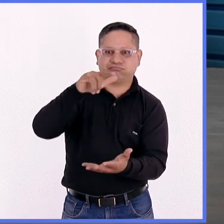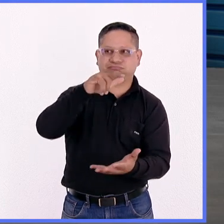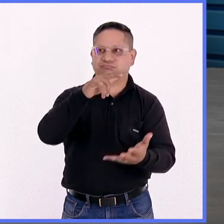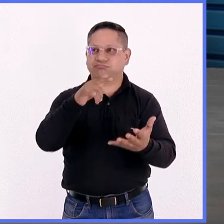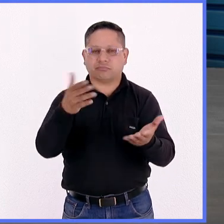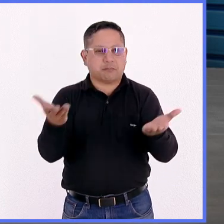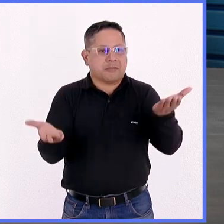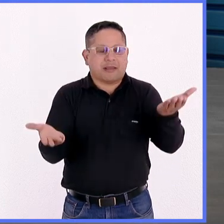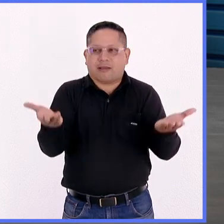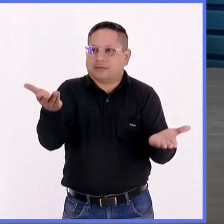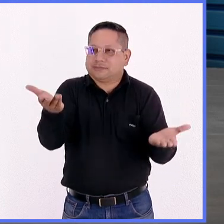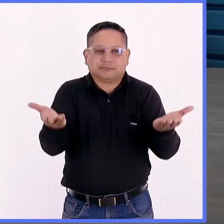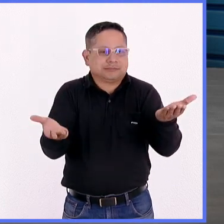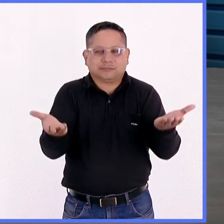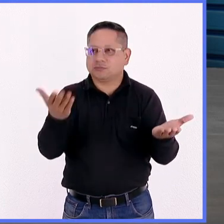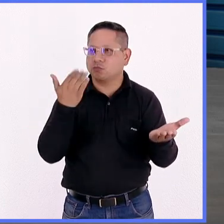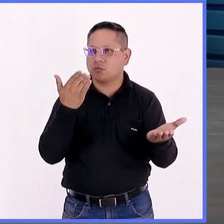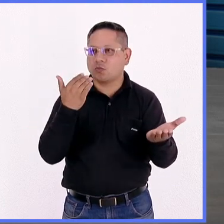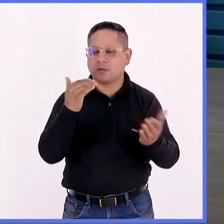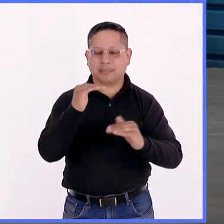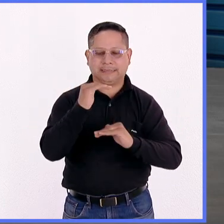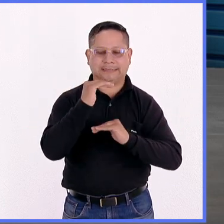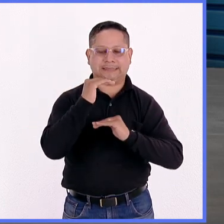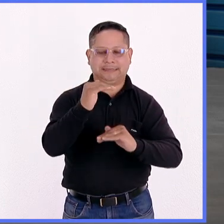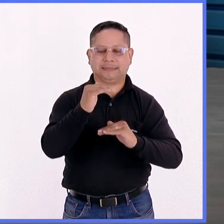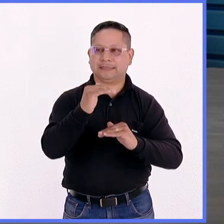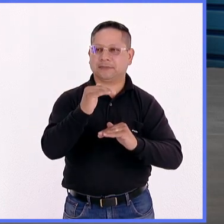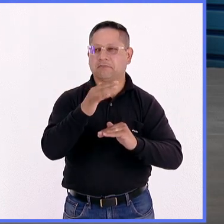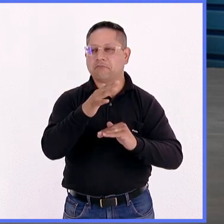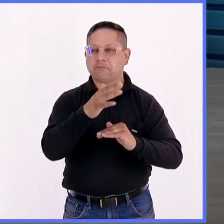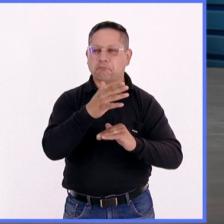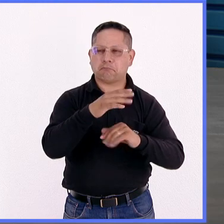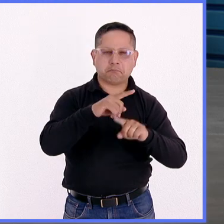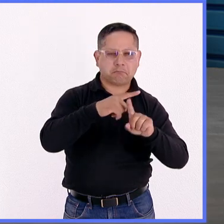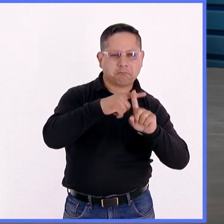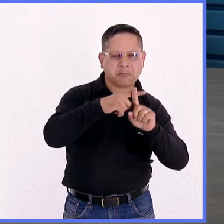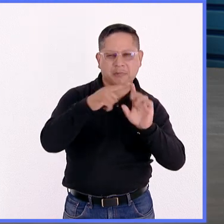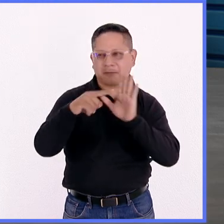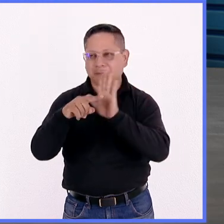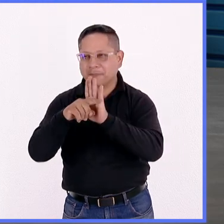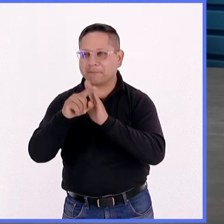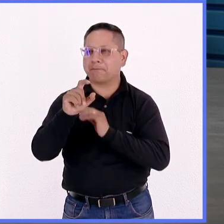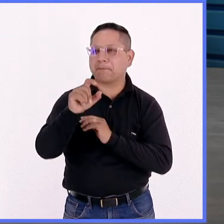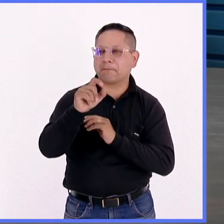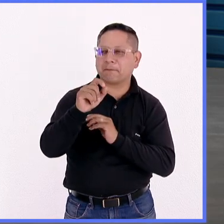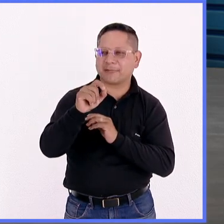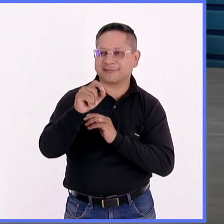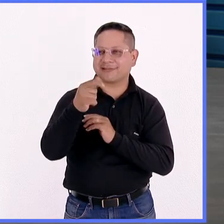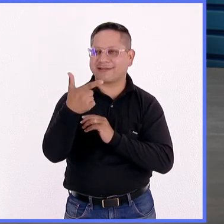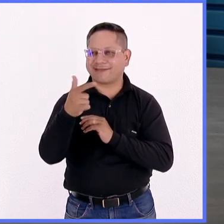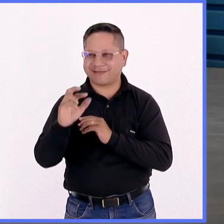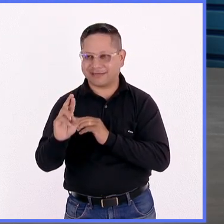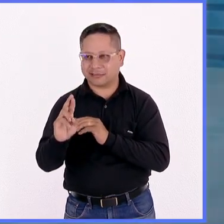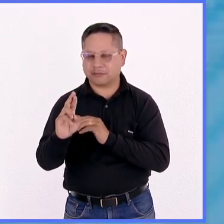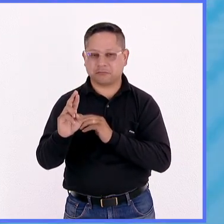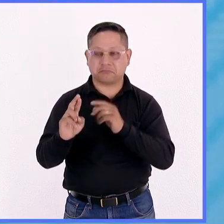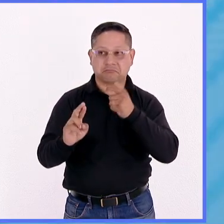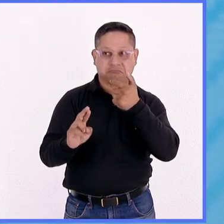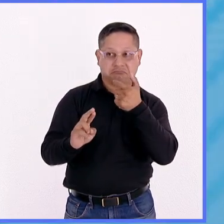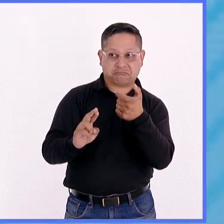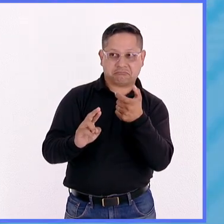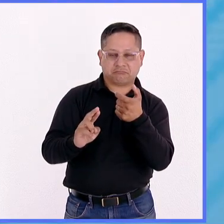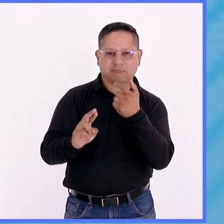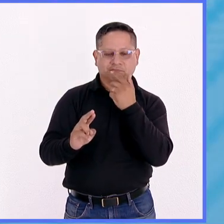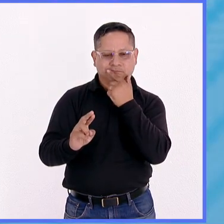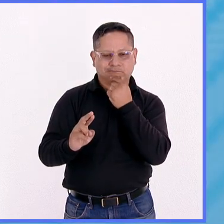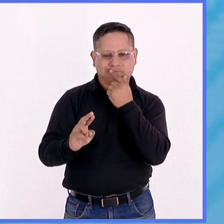Entonces, tenemos una tolerancia de más o menos 20 gramos. El costo, obviamente, no podemos pensar